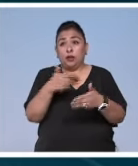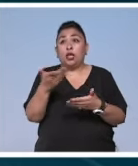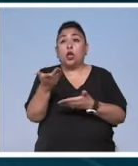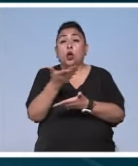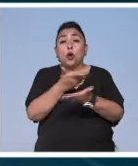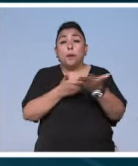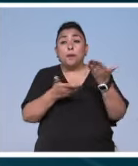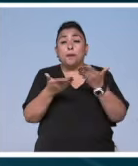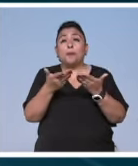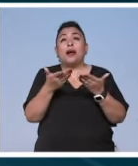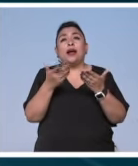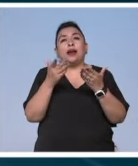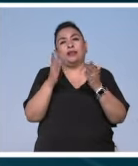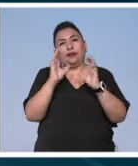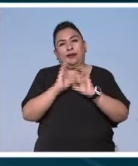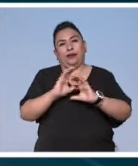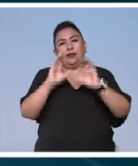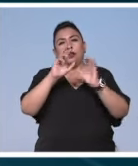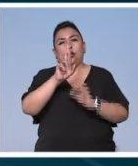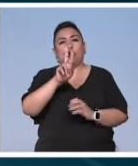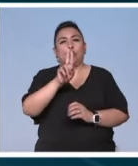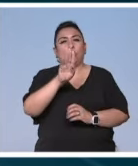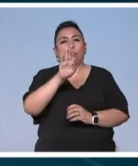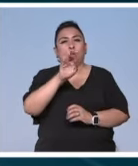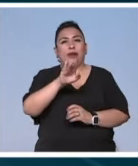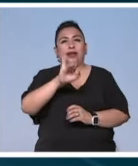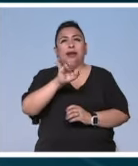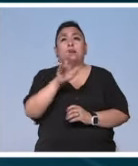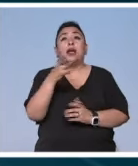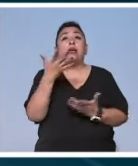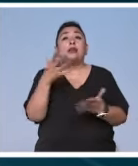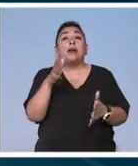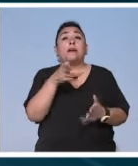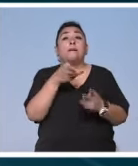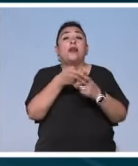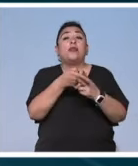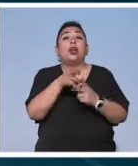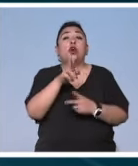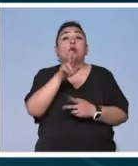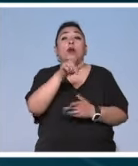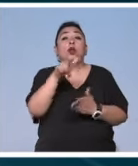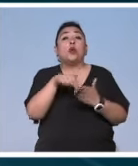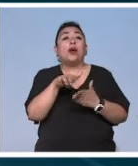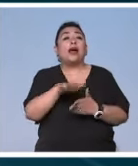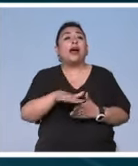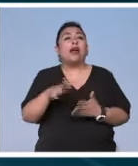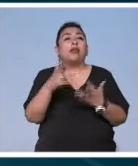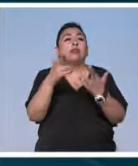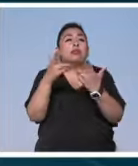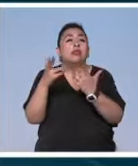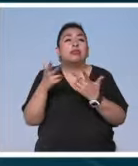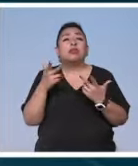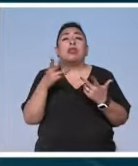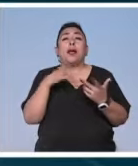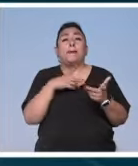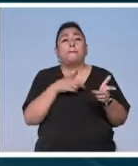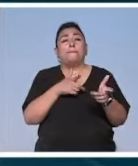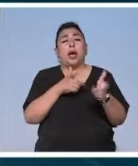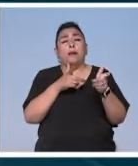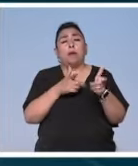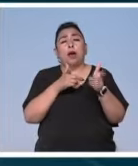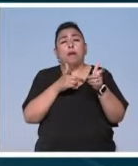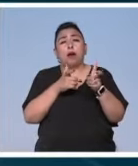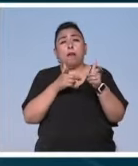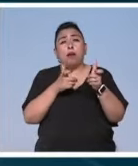comparte estas coplas a Rubén Jaramillo ya mataron a Rubén en terrenos de las ruinas lo rociaron de balazos